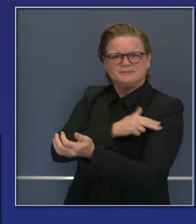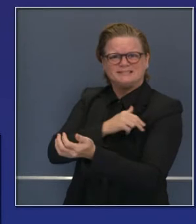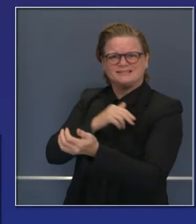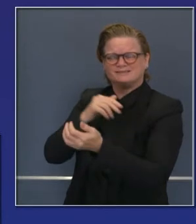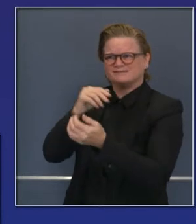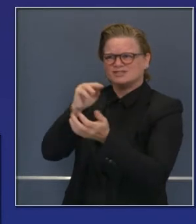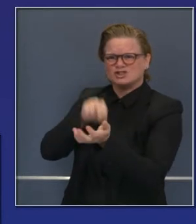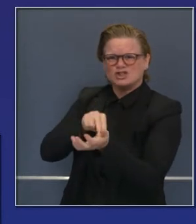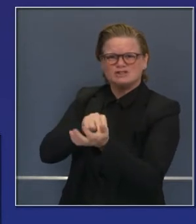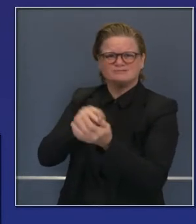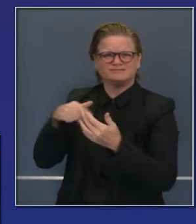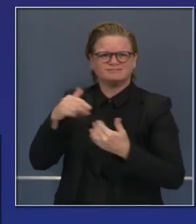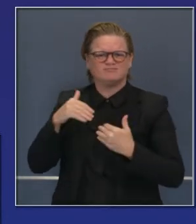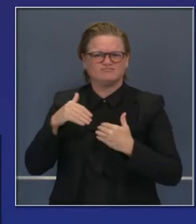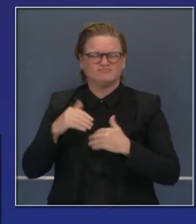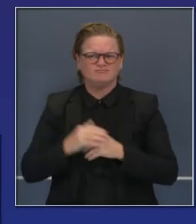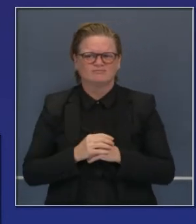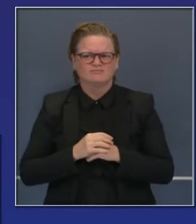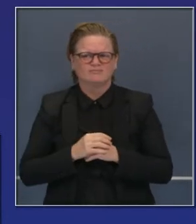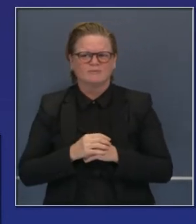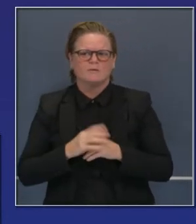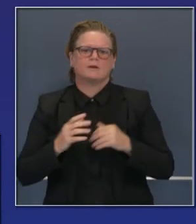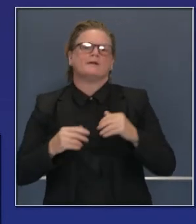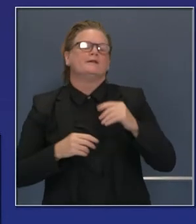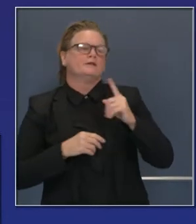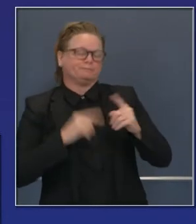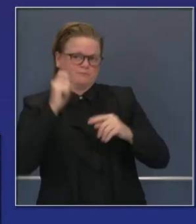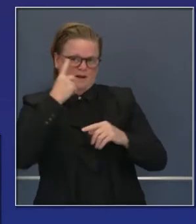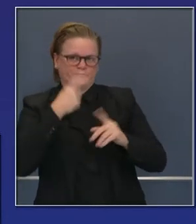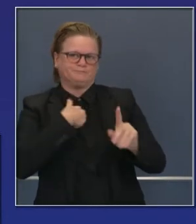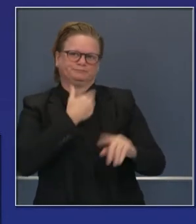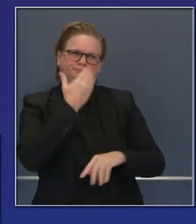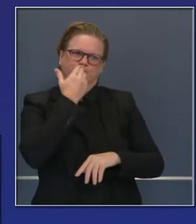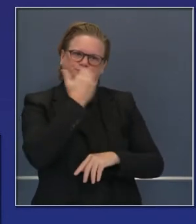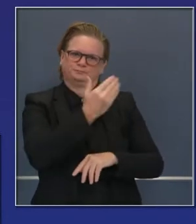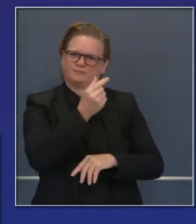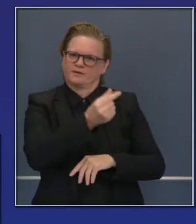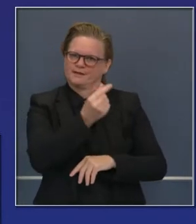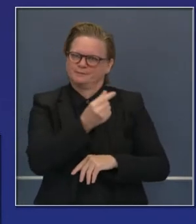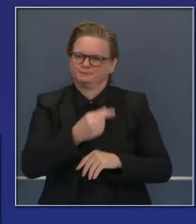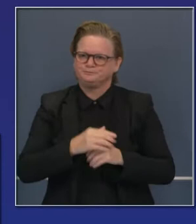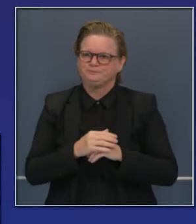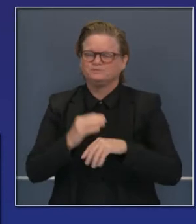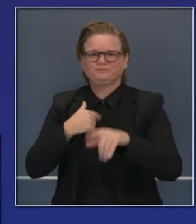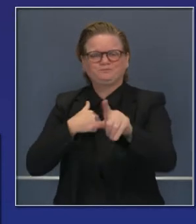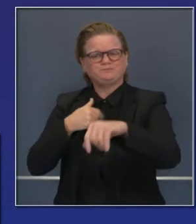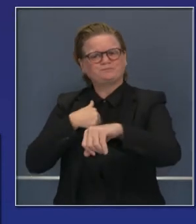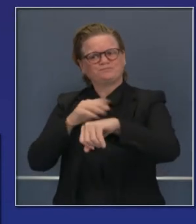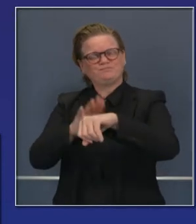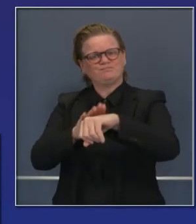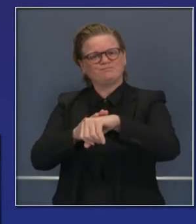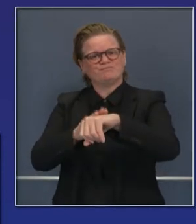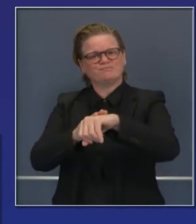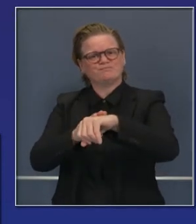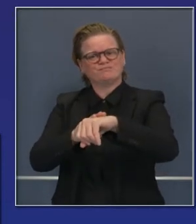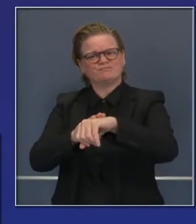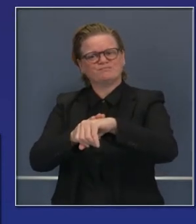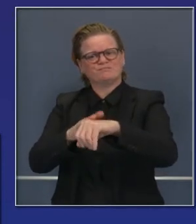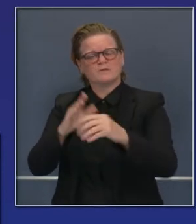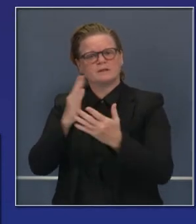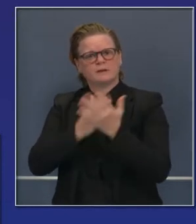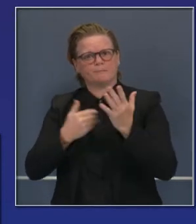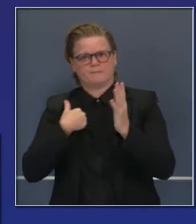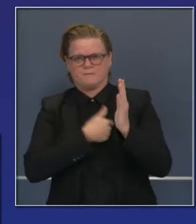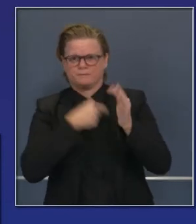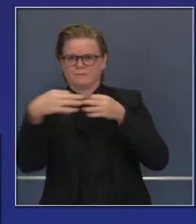Y también para seguir con el hilo de lo que dice el doctor Galley, tenemos que advertir que algunas